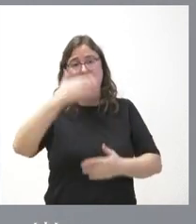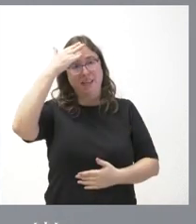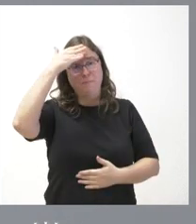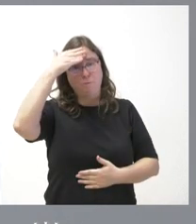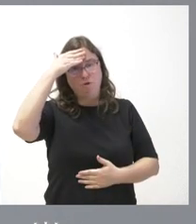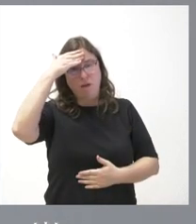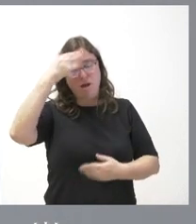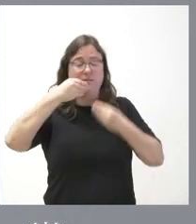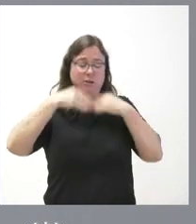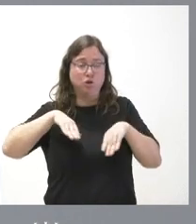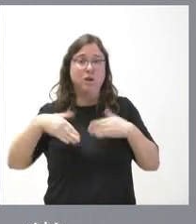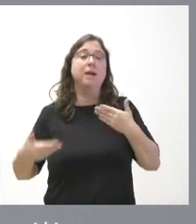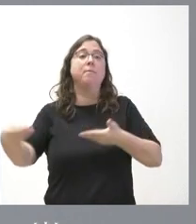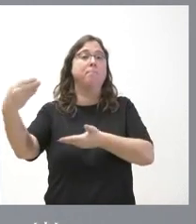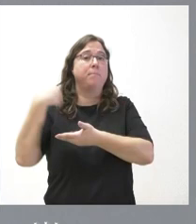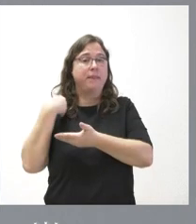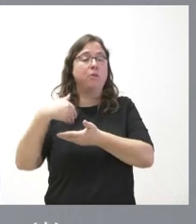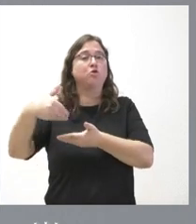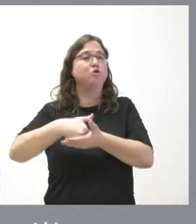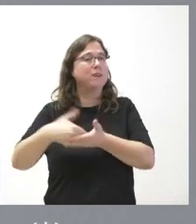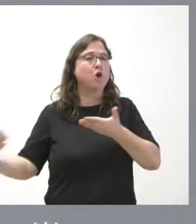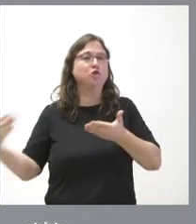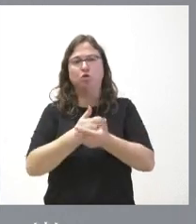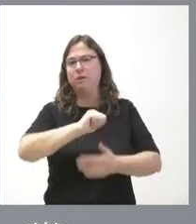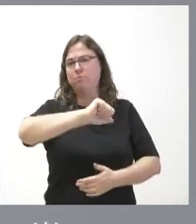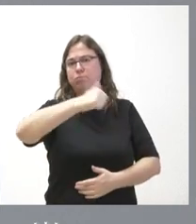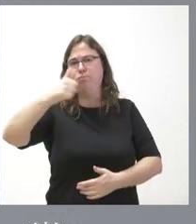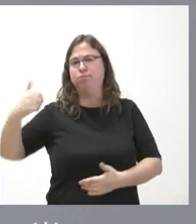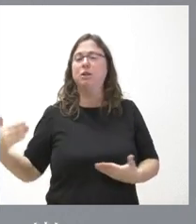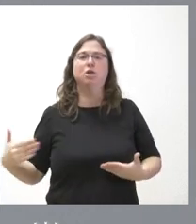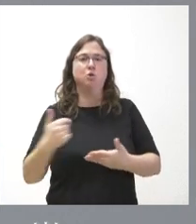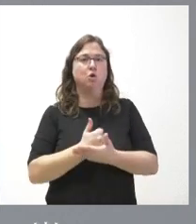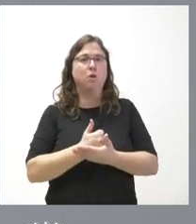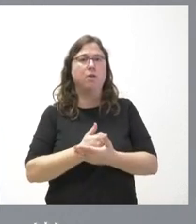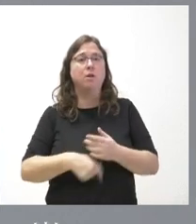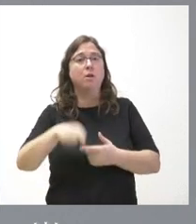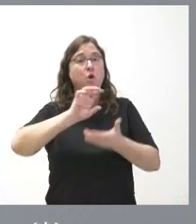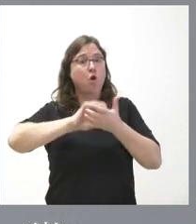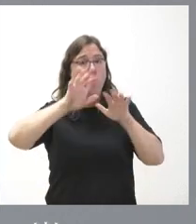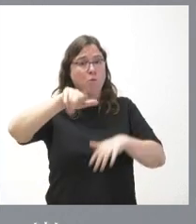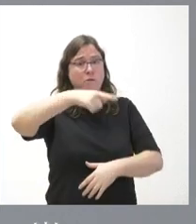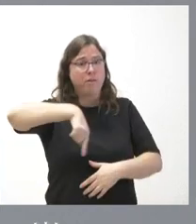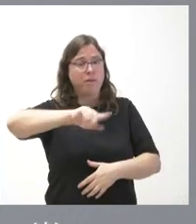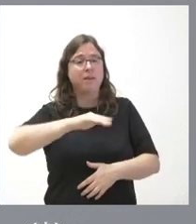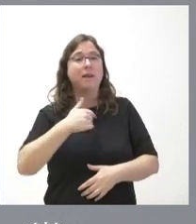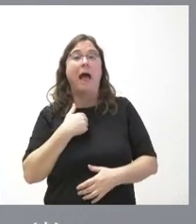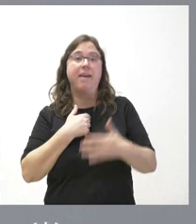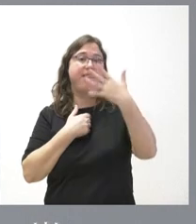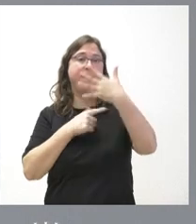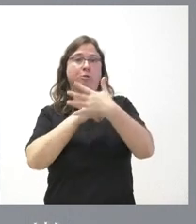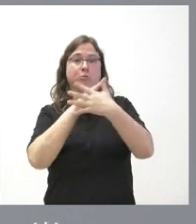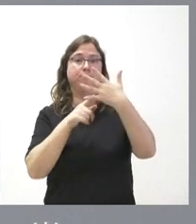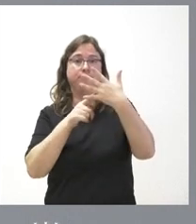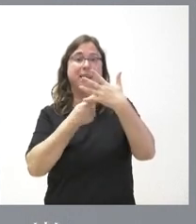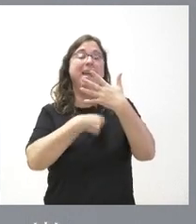subvención estos años han obtenido la subvención y somos la comunidad autónoma que solo hay cinco en